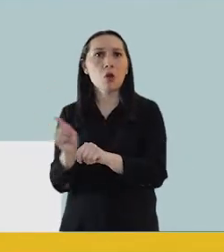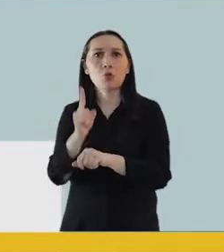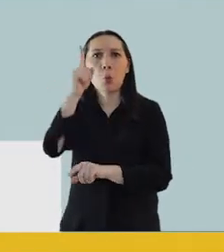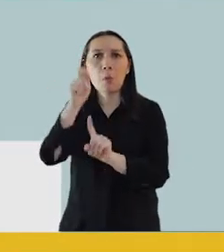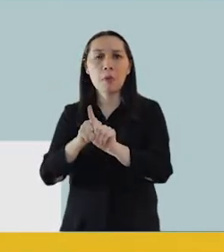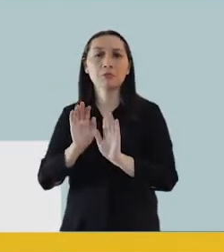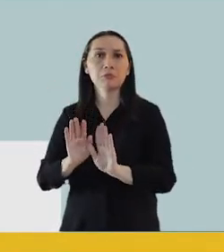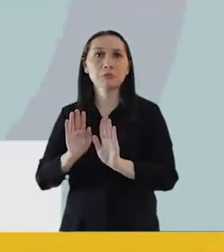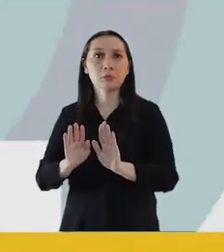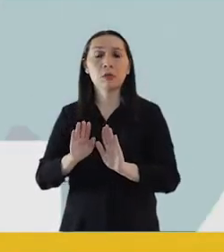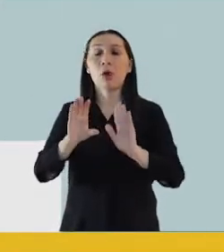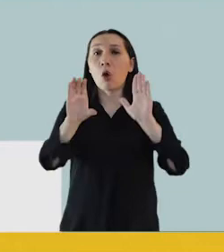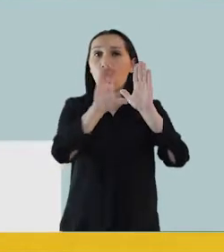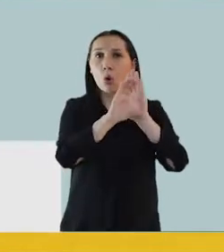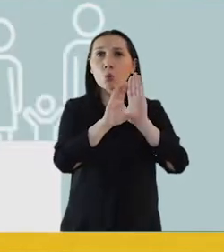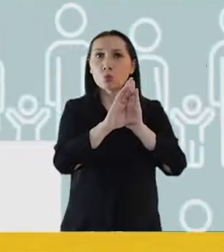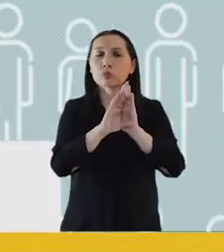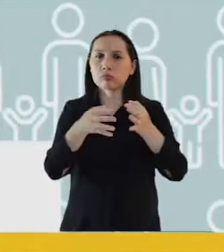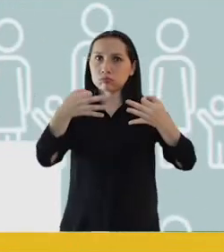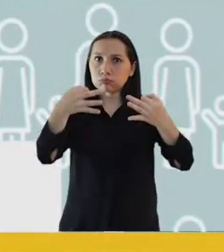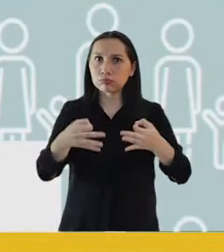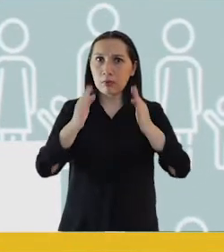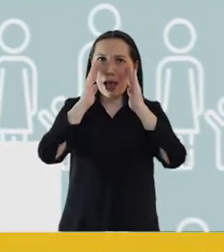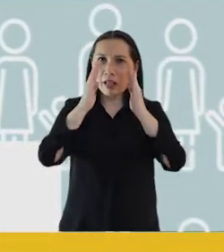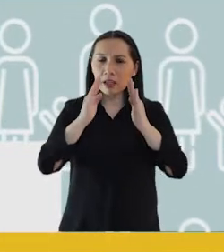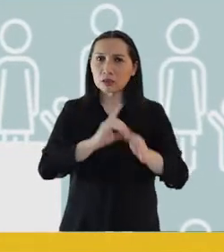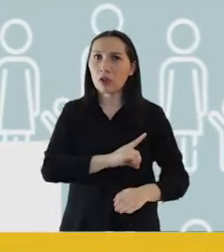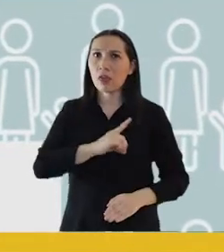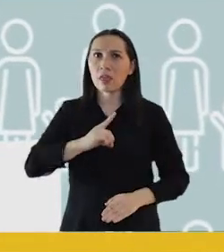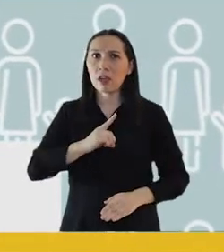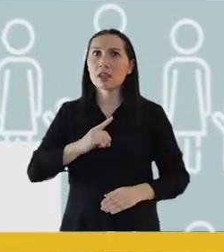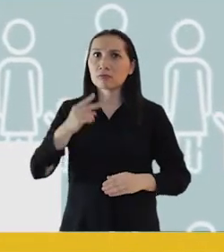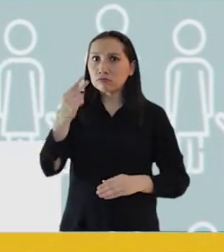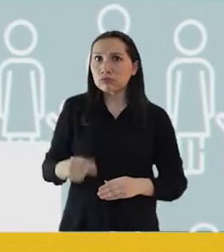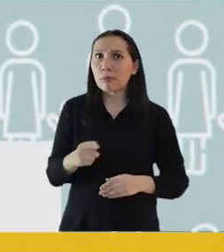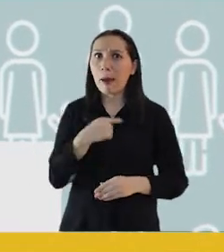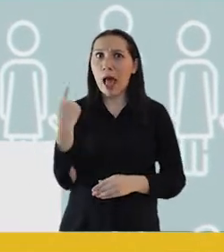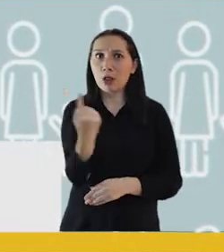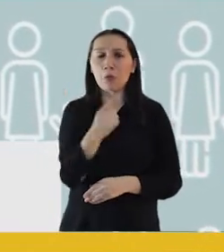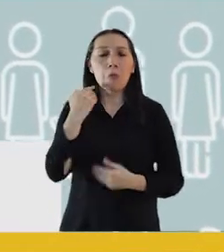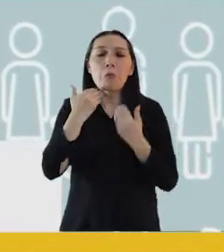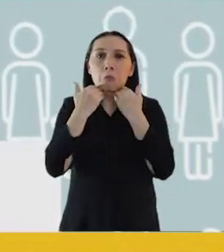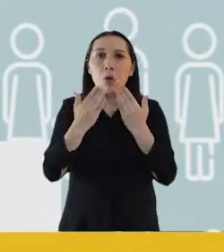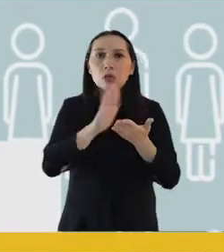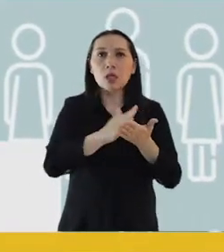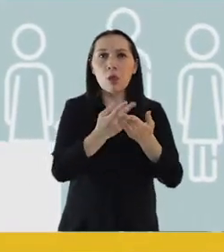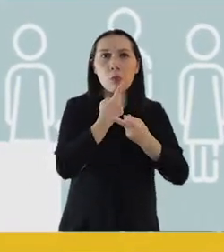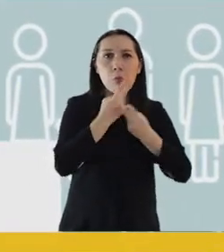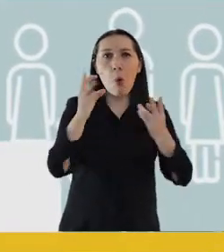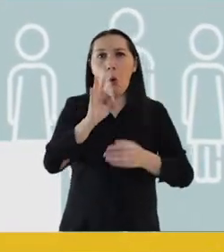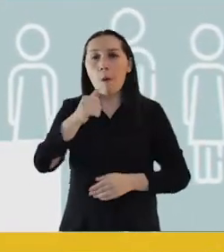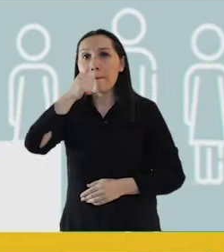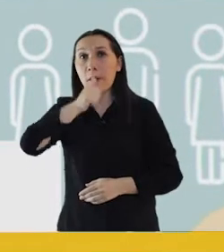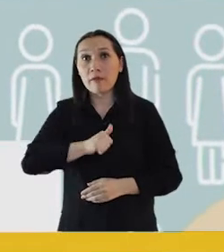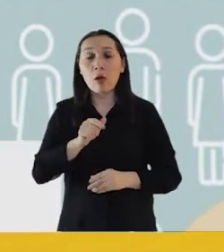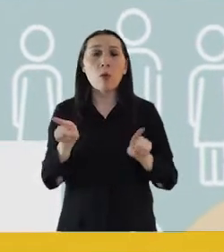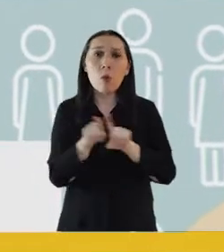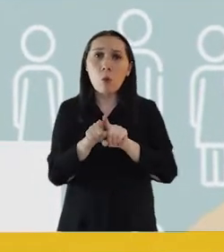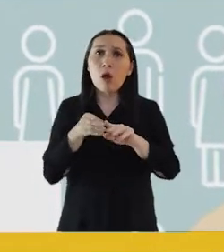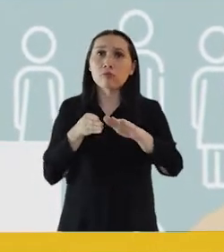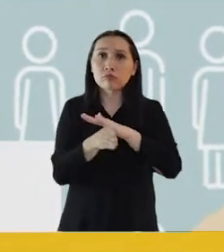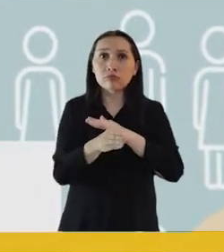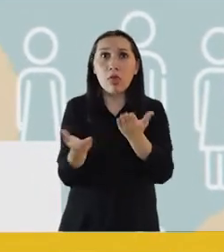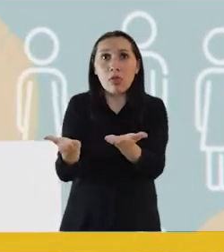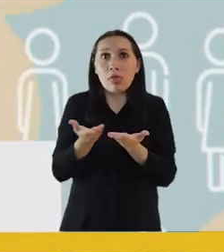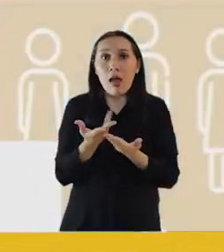es de menos de un mes. Por una constitución que consagre una atención digna para todos, sin importar si es salud pública o privada. Así